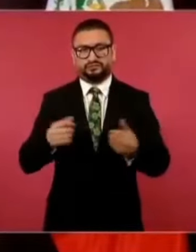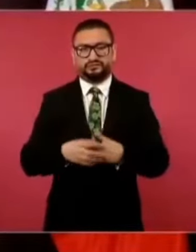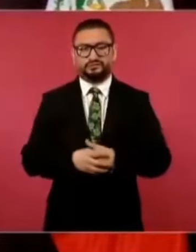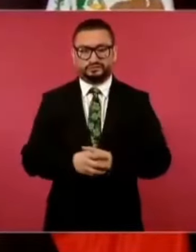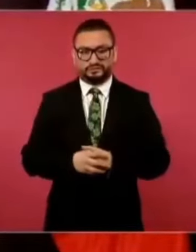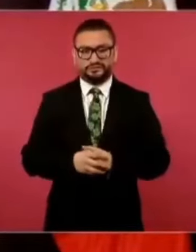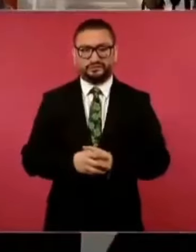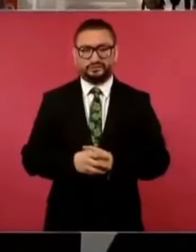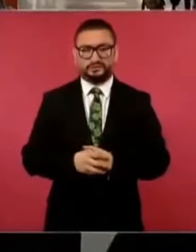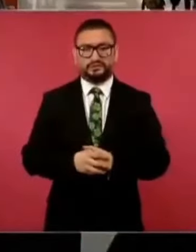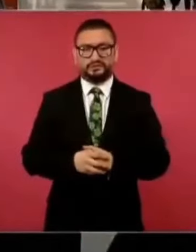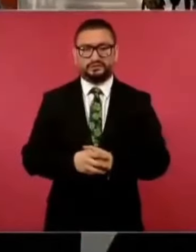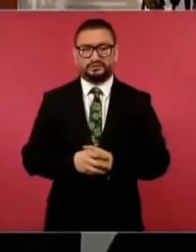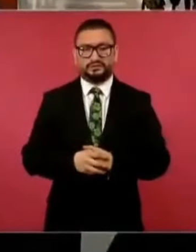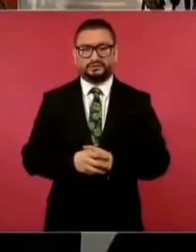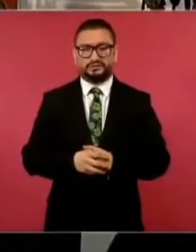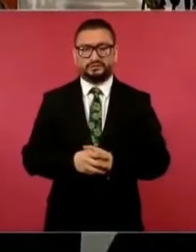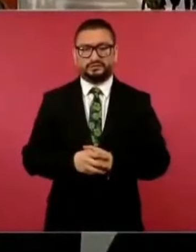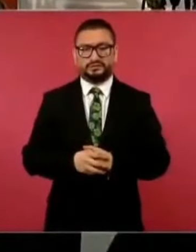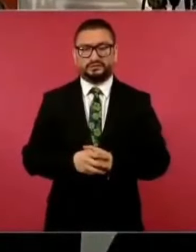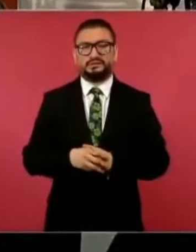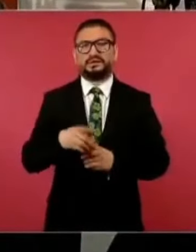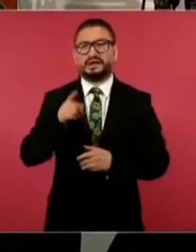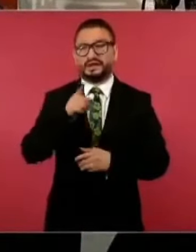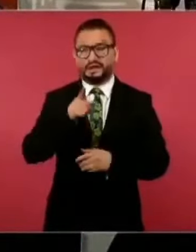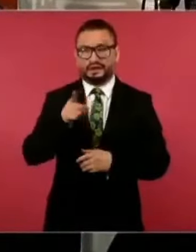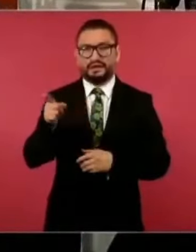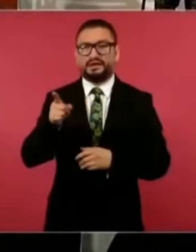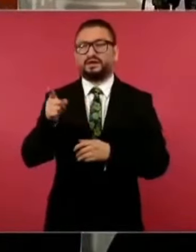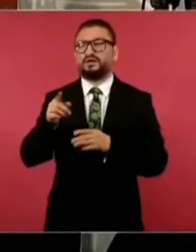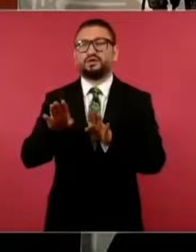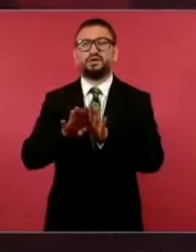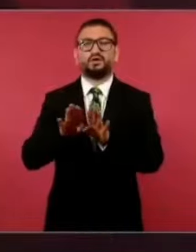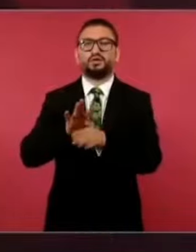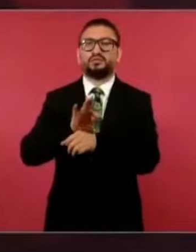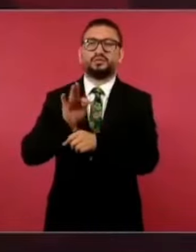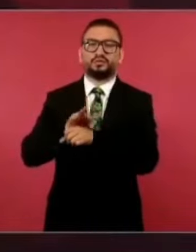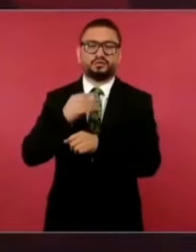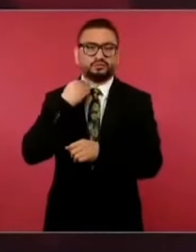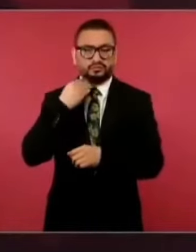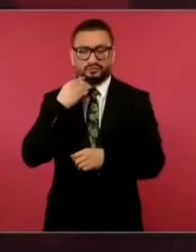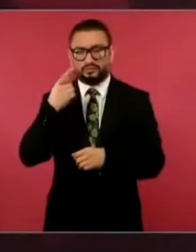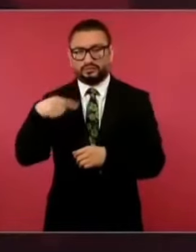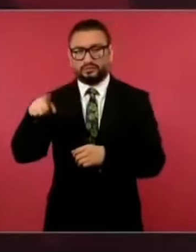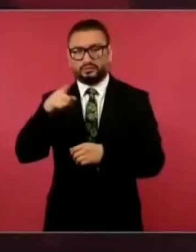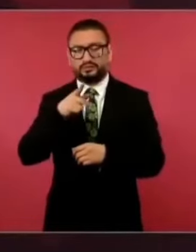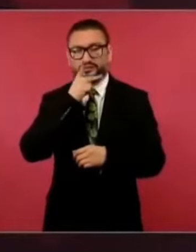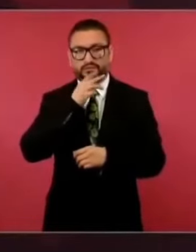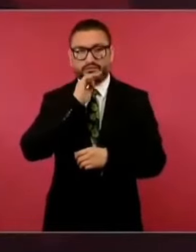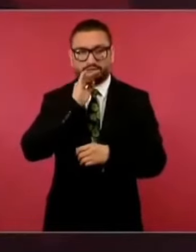Siendo al mismo tiempo los defensores de los padres, de las madres, de los jóvenes.